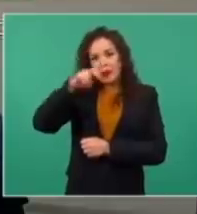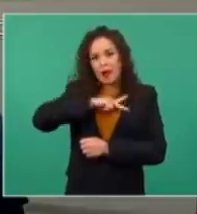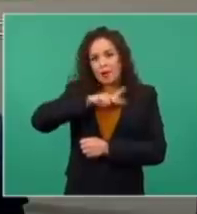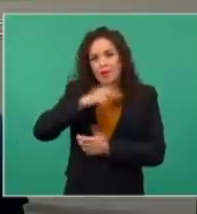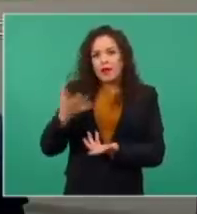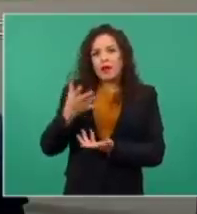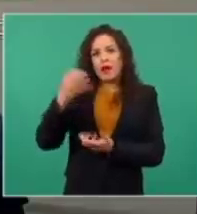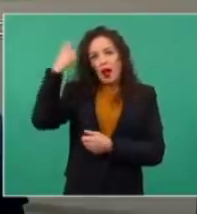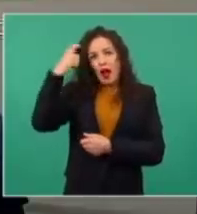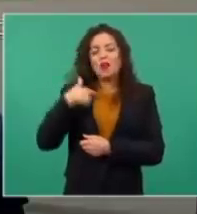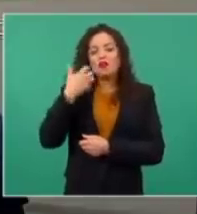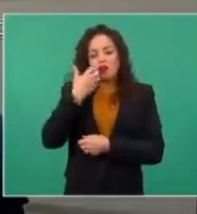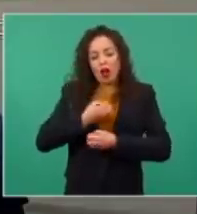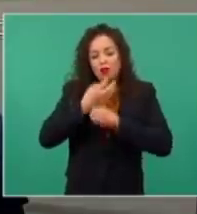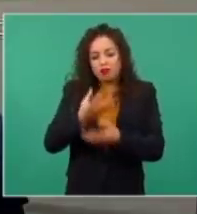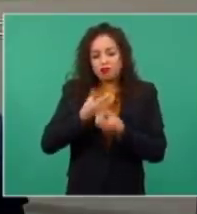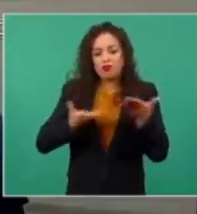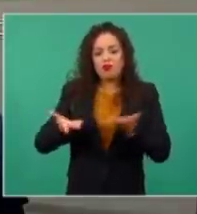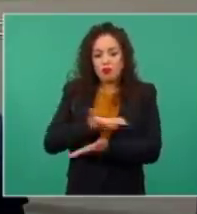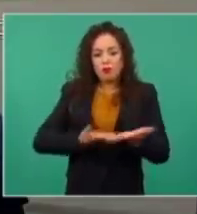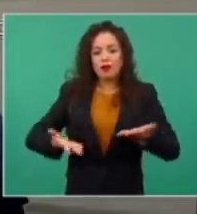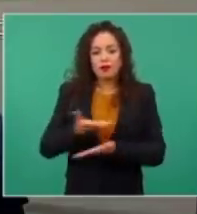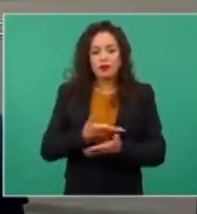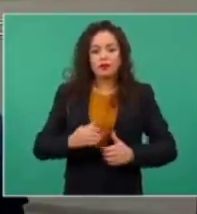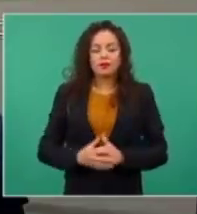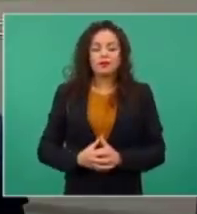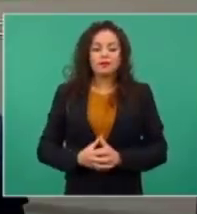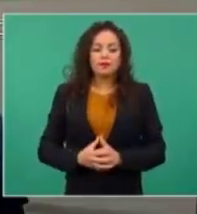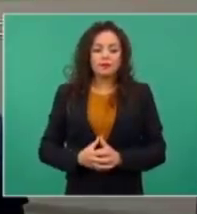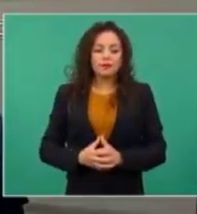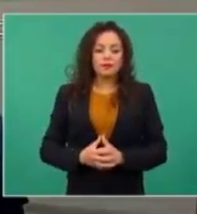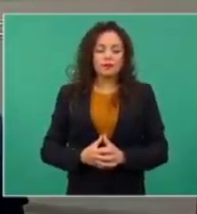Pero hay una donde dice… Ah, sí.